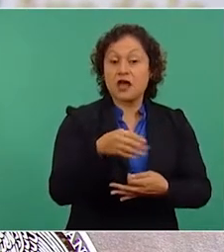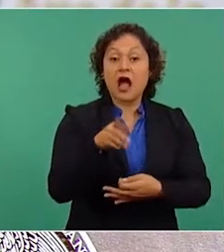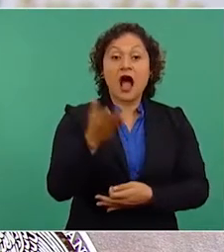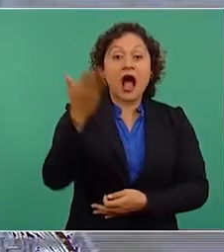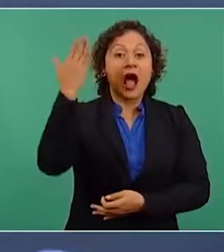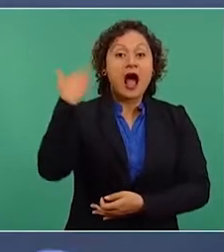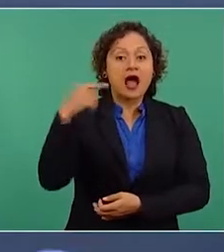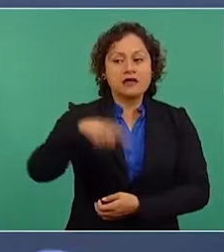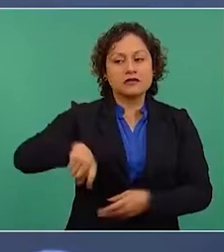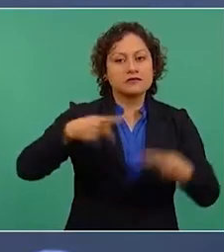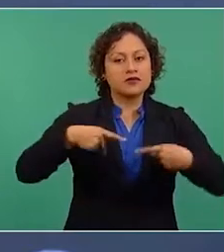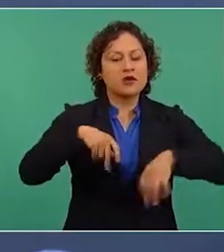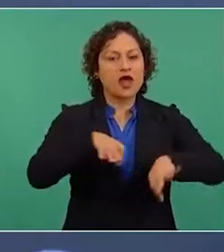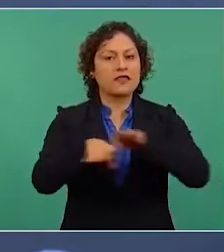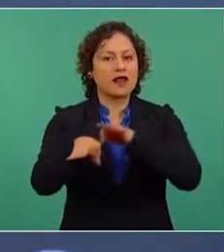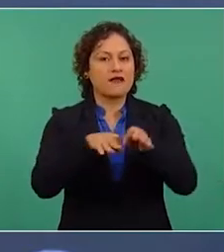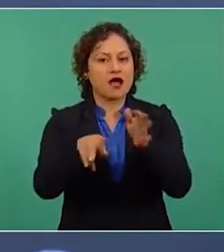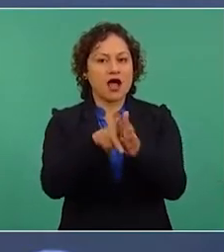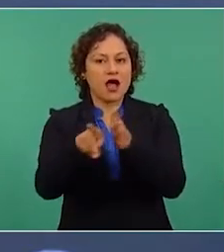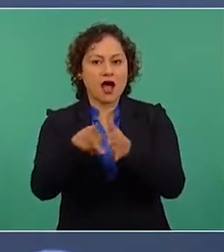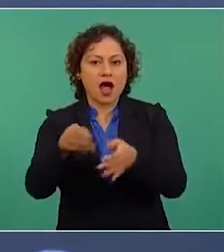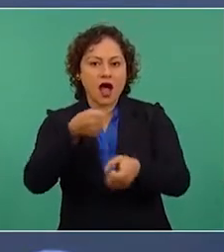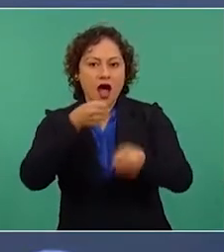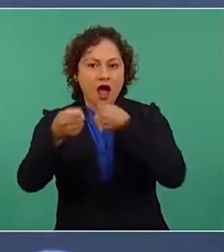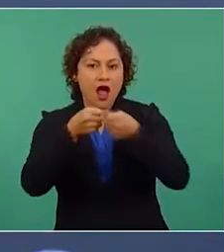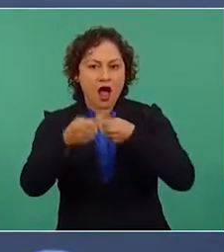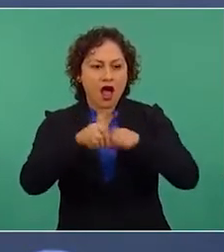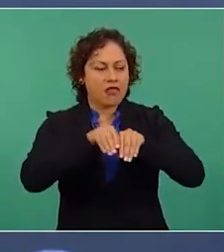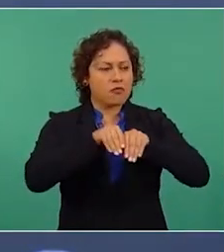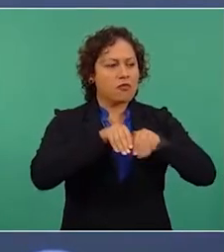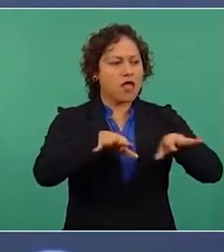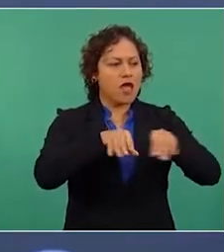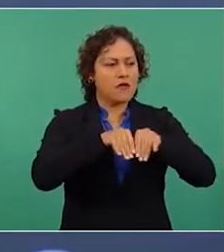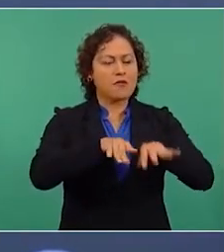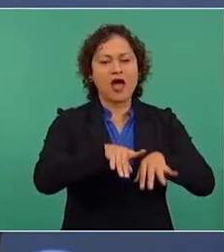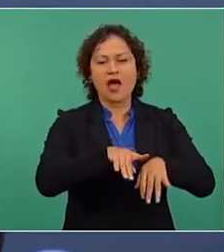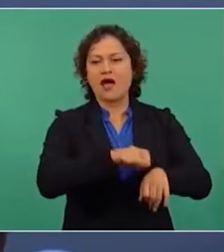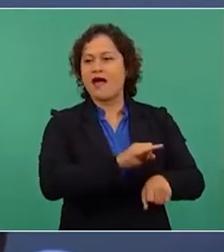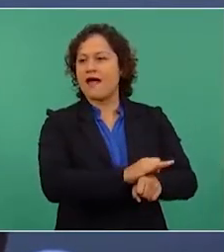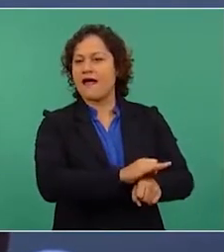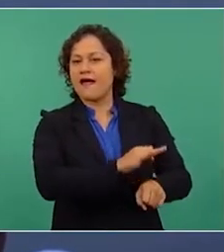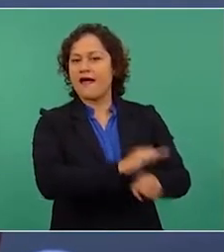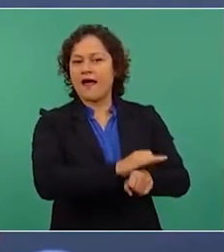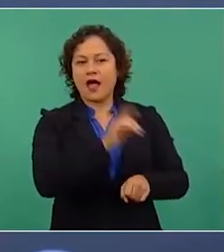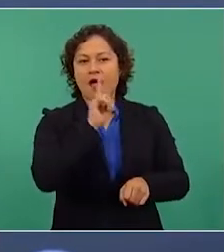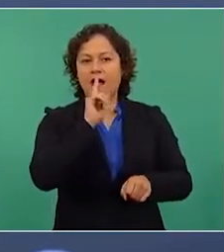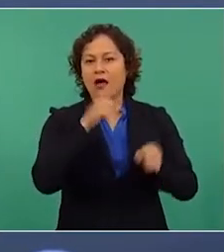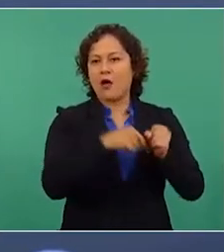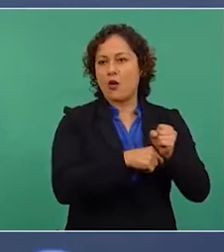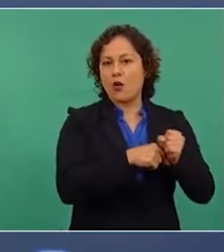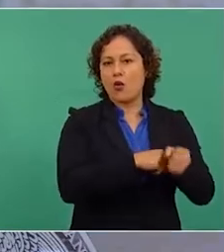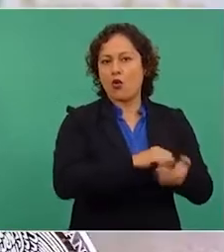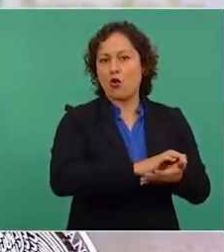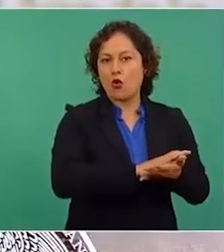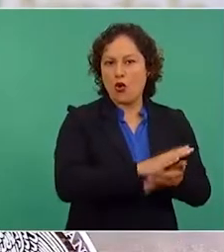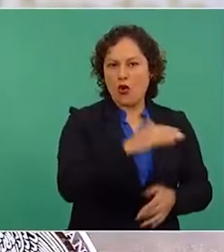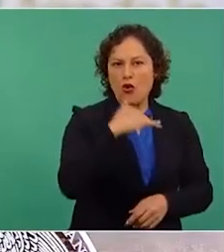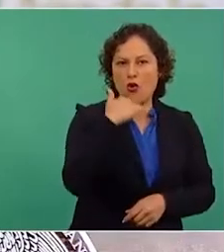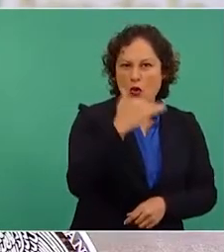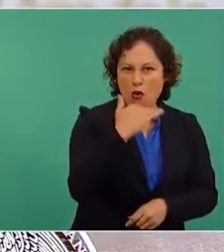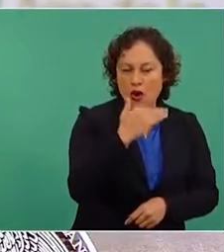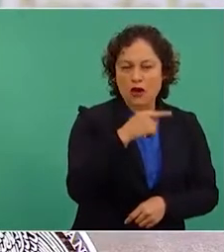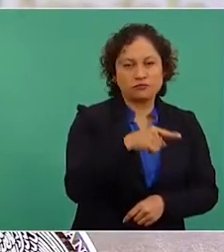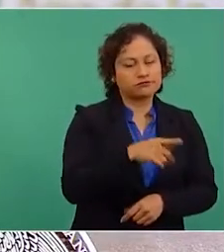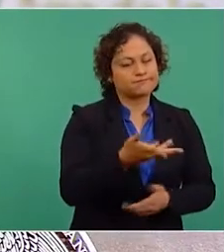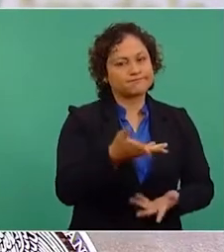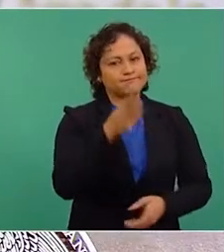justificaron el saqueo y la corrupción en nuestro país. Hoy el debate público abierto e